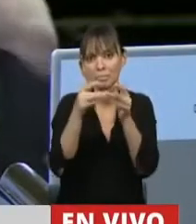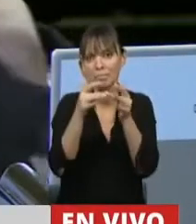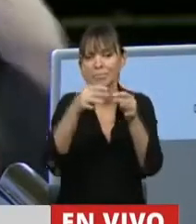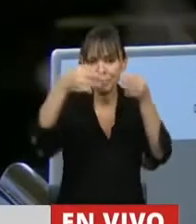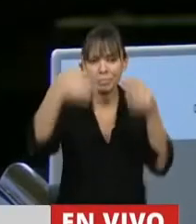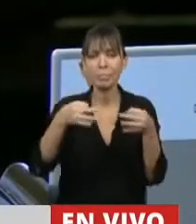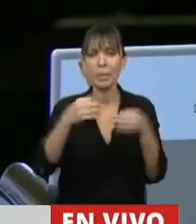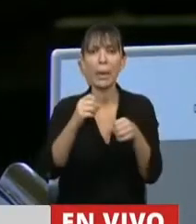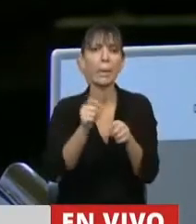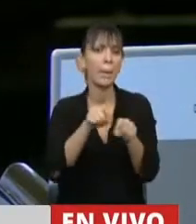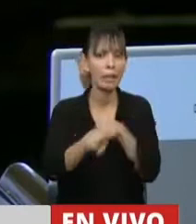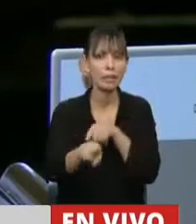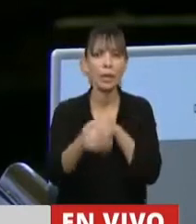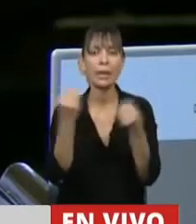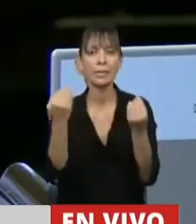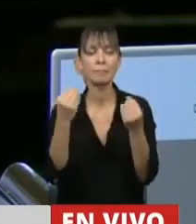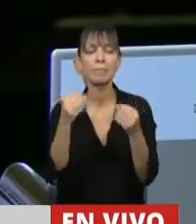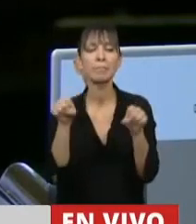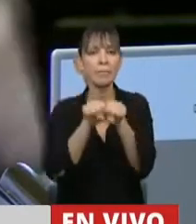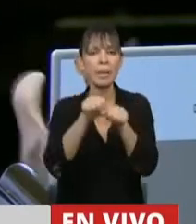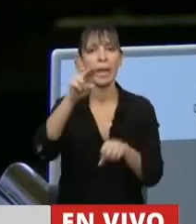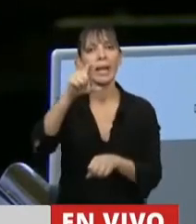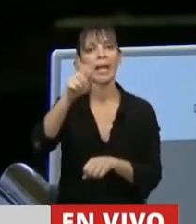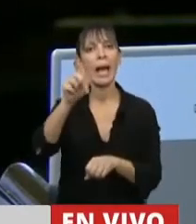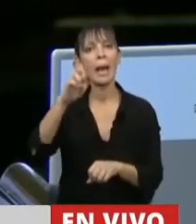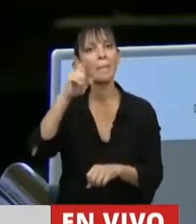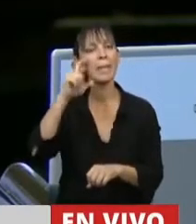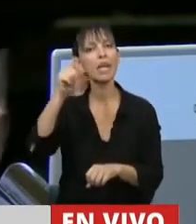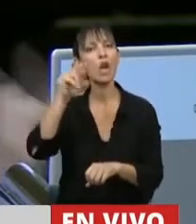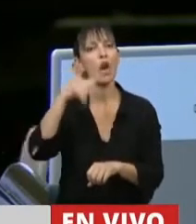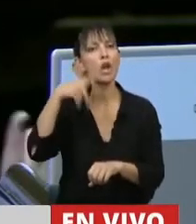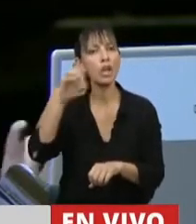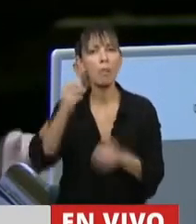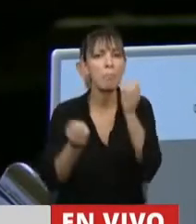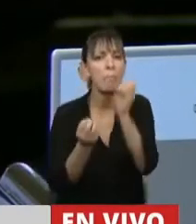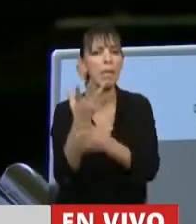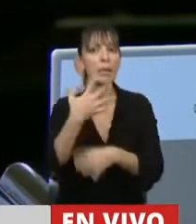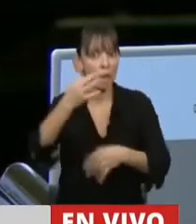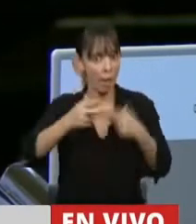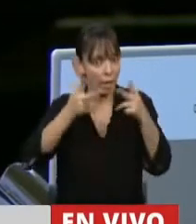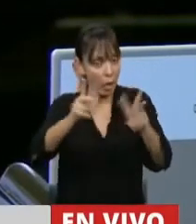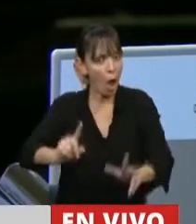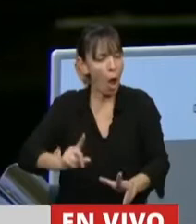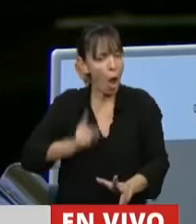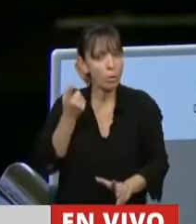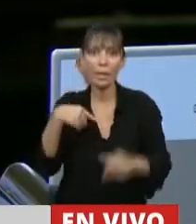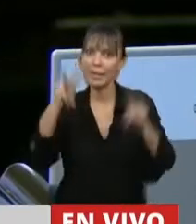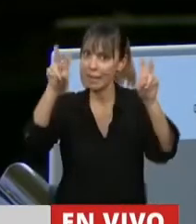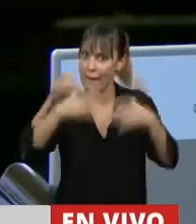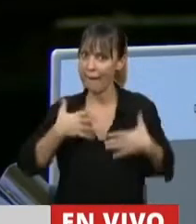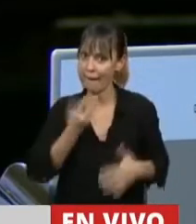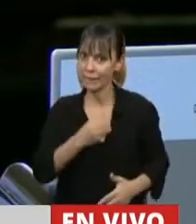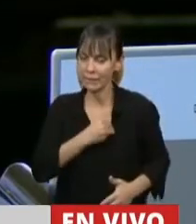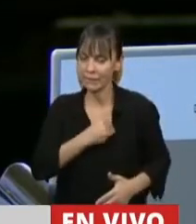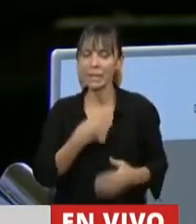impresionante que es la red Capricornio? Y la desarrollaron, y lo digo con mucho orgullo, y sabe que esta temática a mí me apasiona.